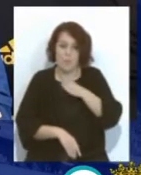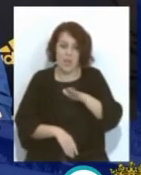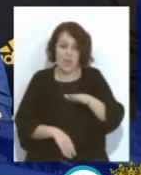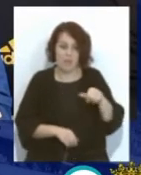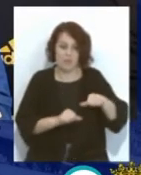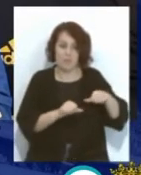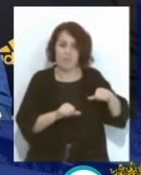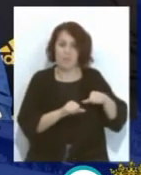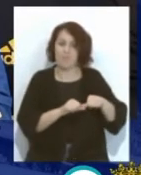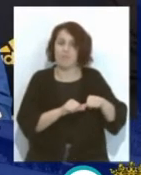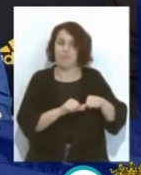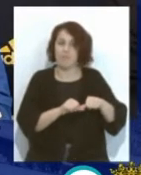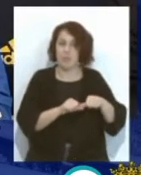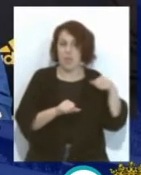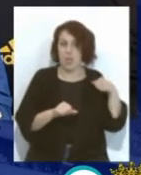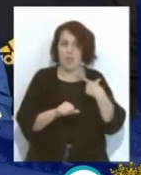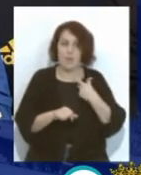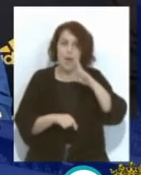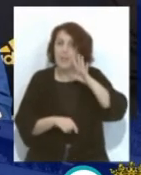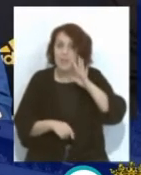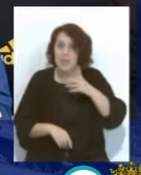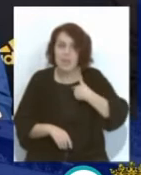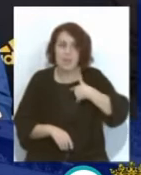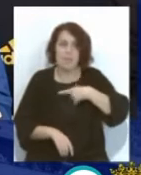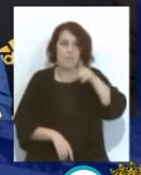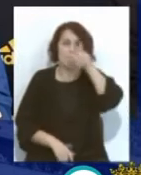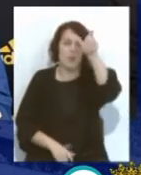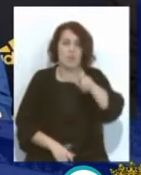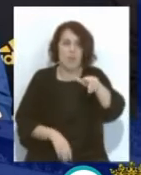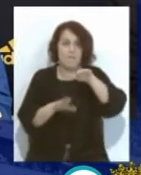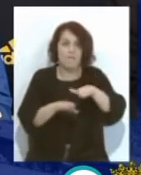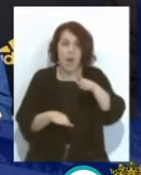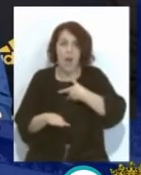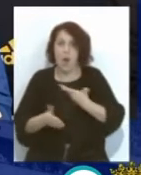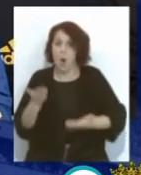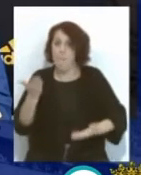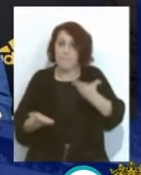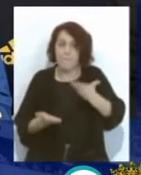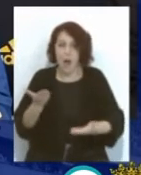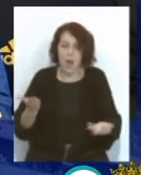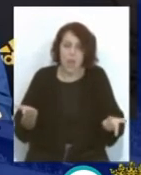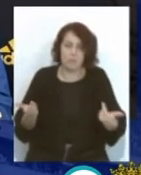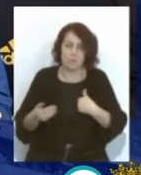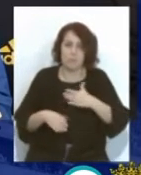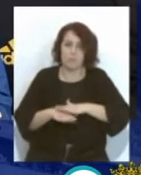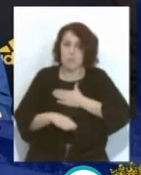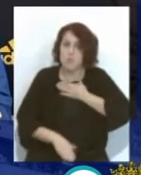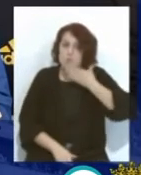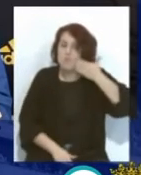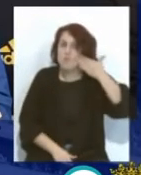Un poco Que te comparen Con tu ídolo Es un Orgullo Y bueno